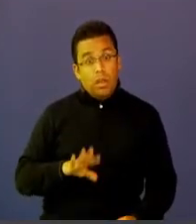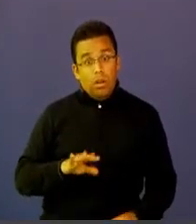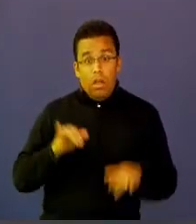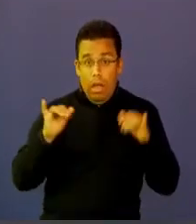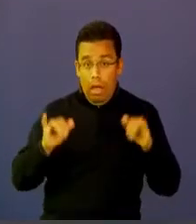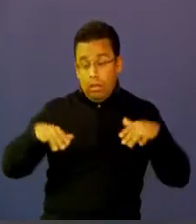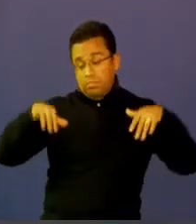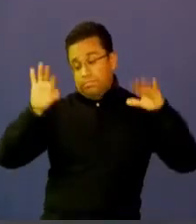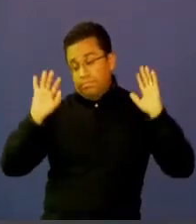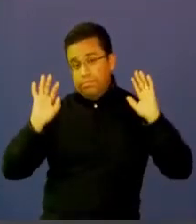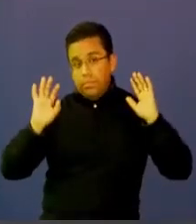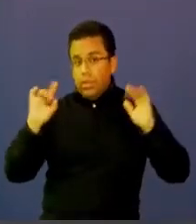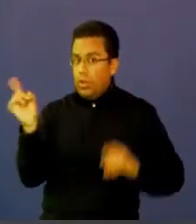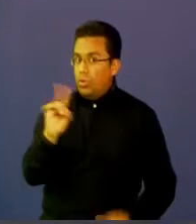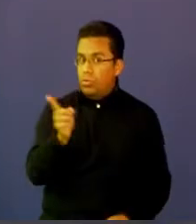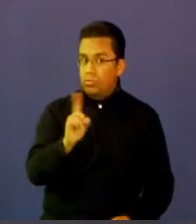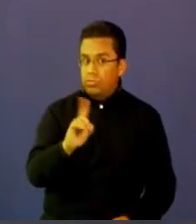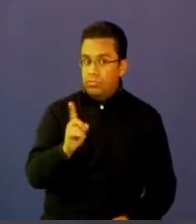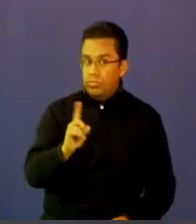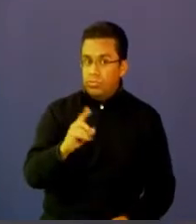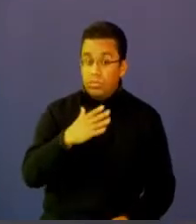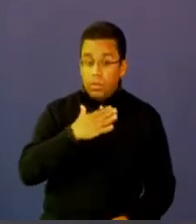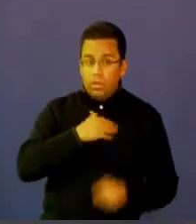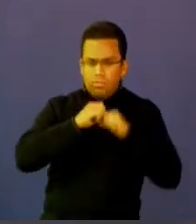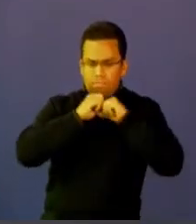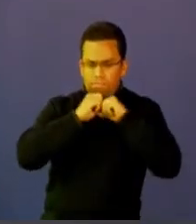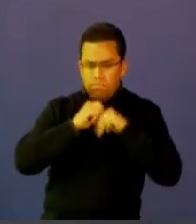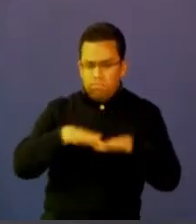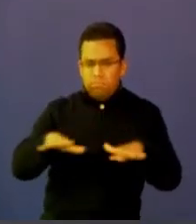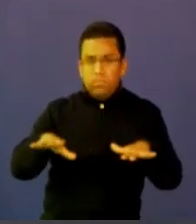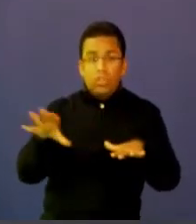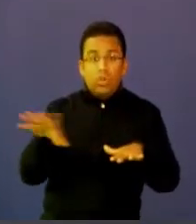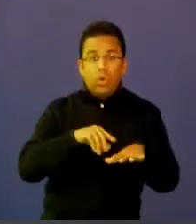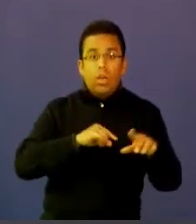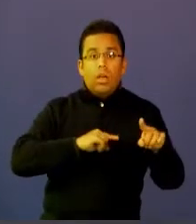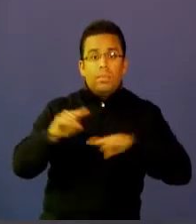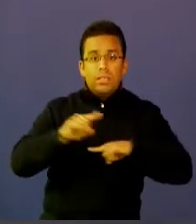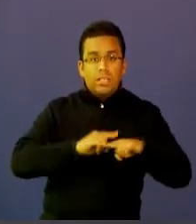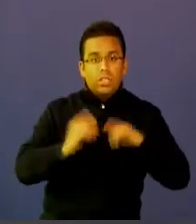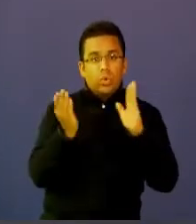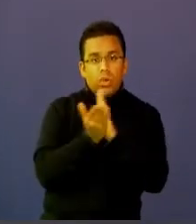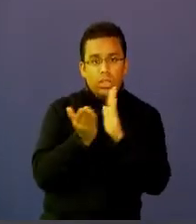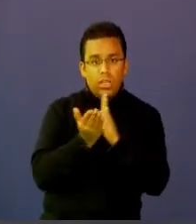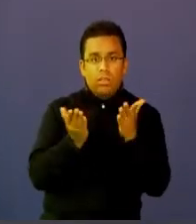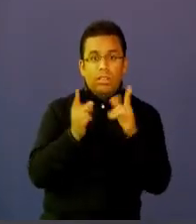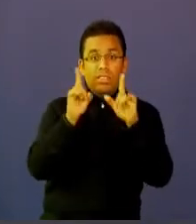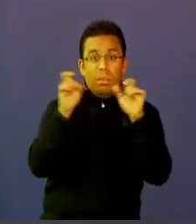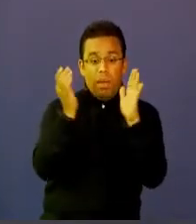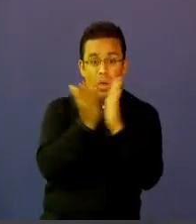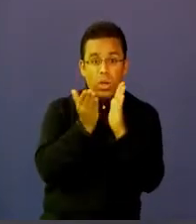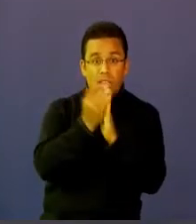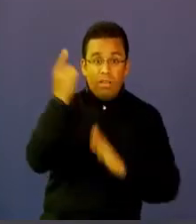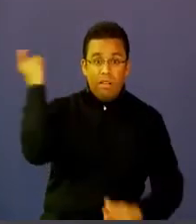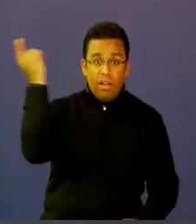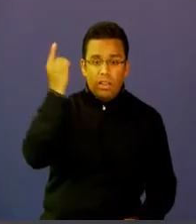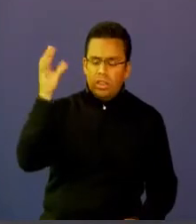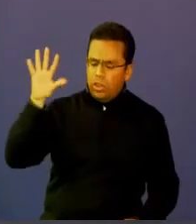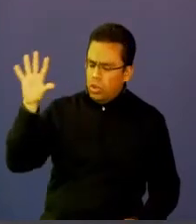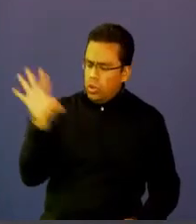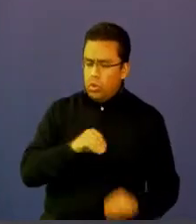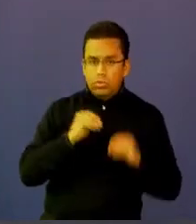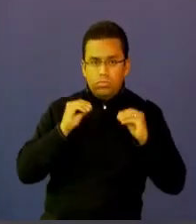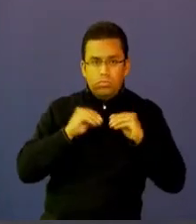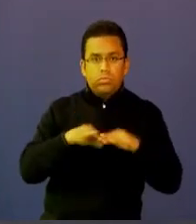También esto debe permear toda la administración educativa, la parte directiva porque señores es necesario